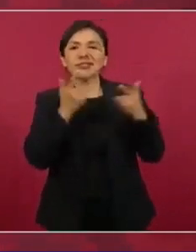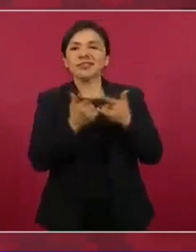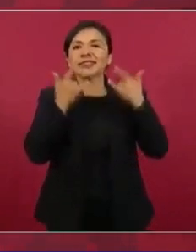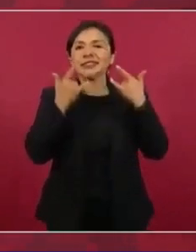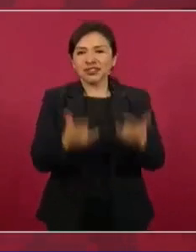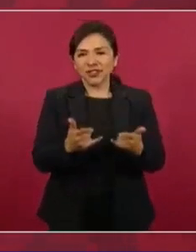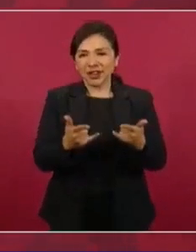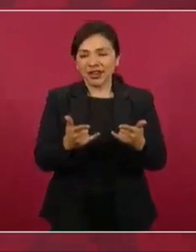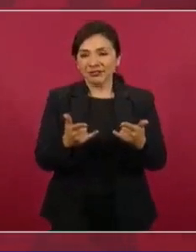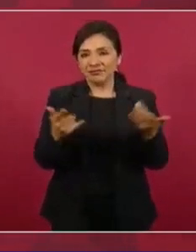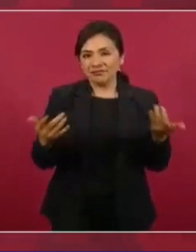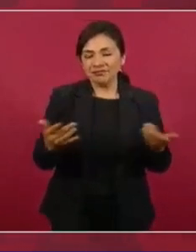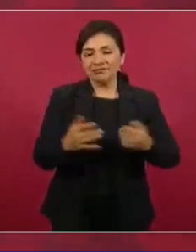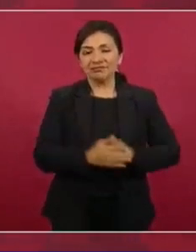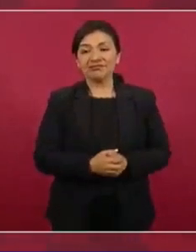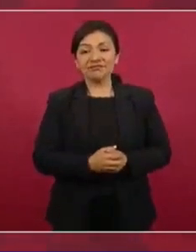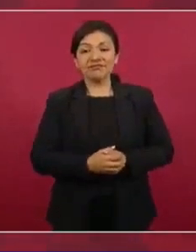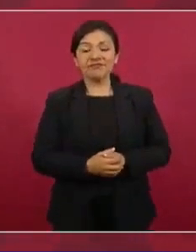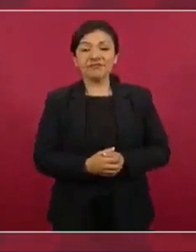dicen que